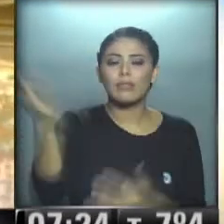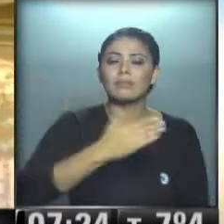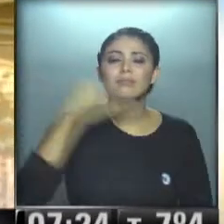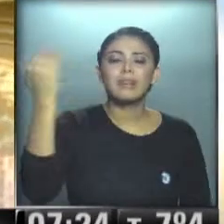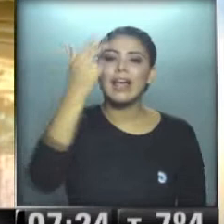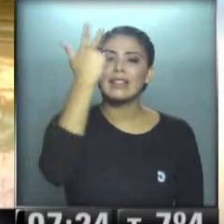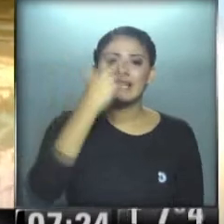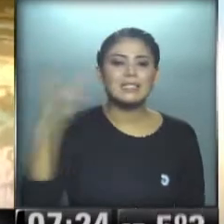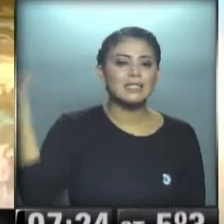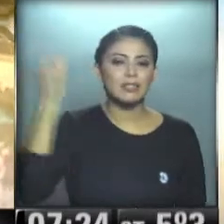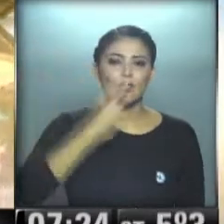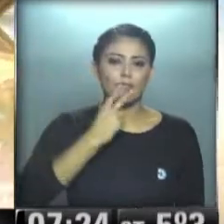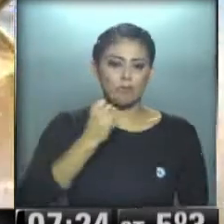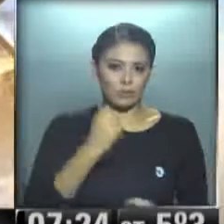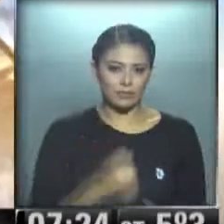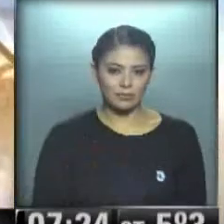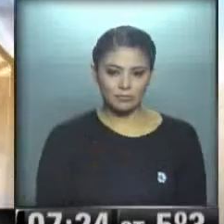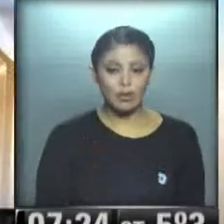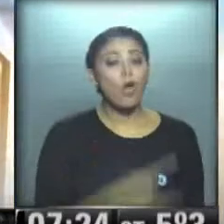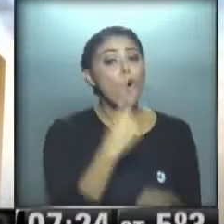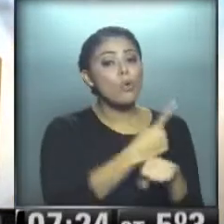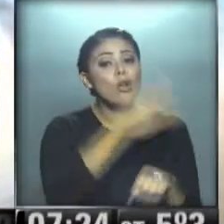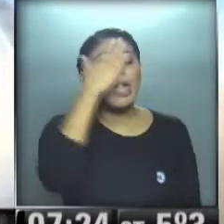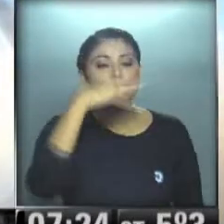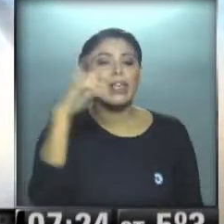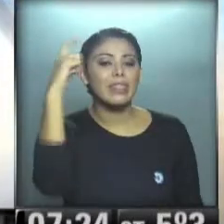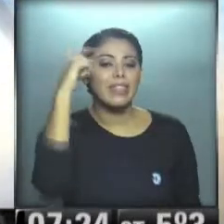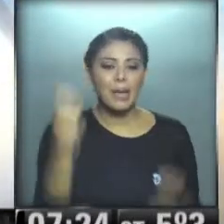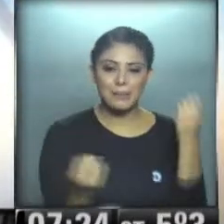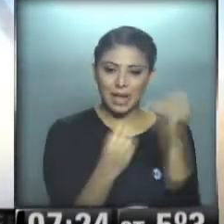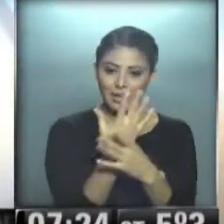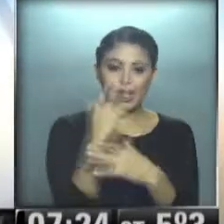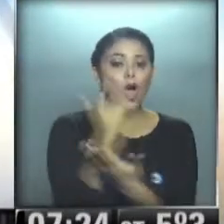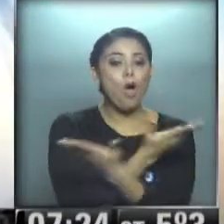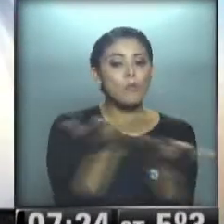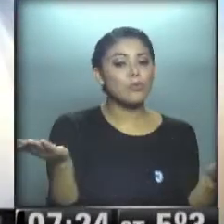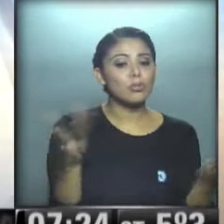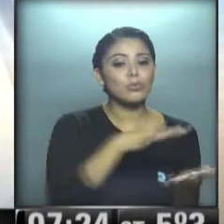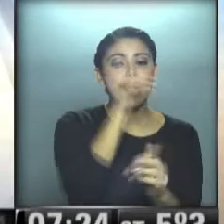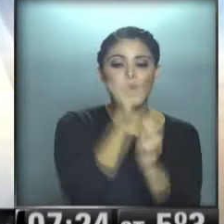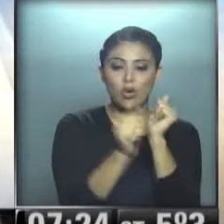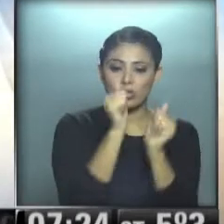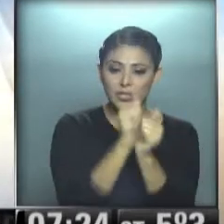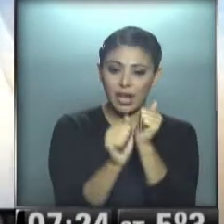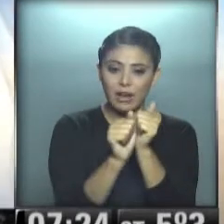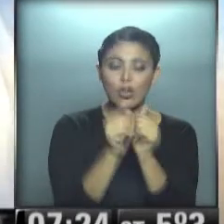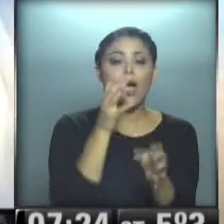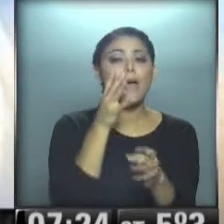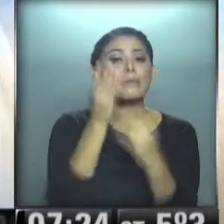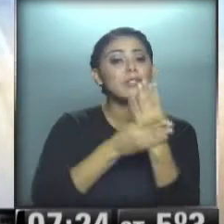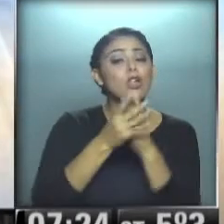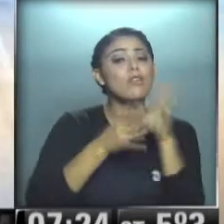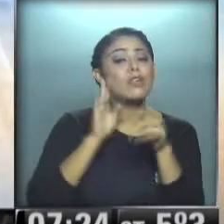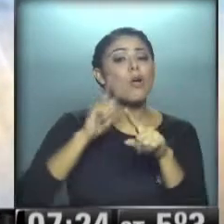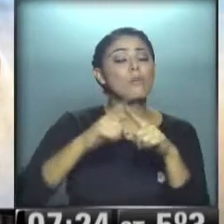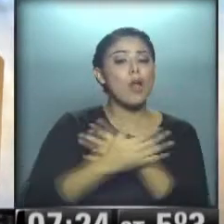300 megavatios. Una hora después, a las 10 de la mañana, habrá una muestra interactiva en Rosario del Ministerio de Defensa por el día de